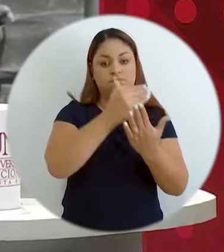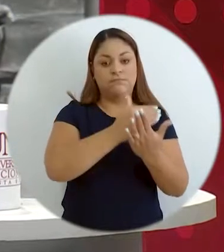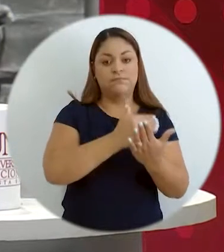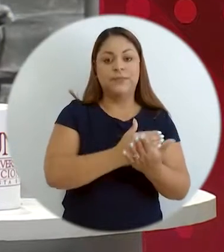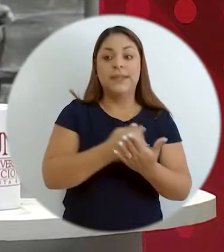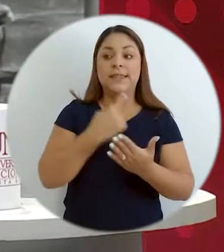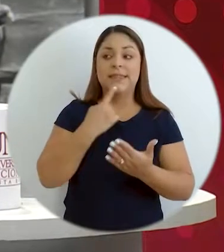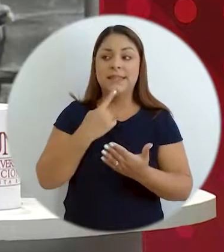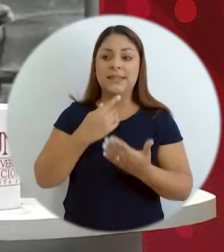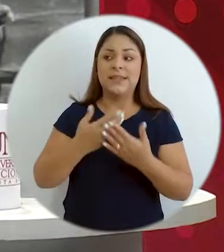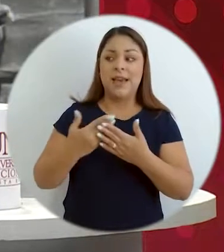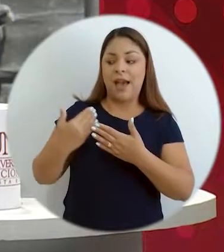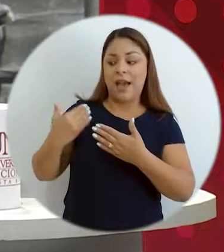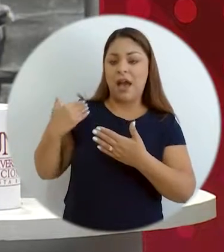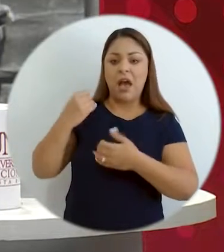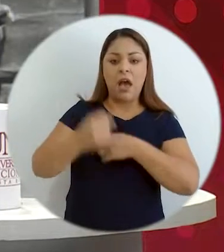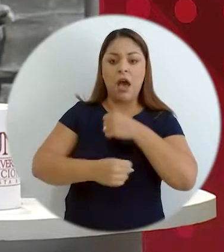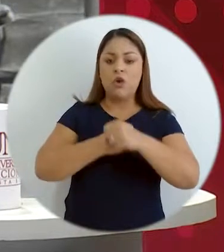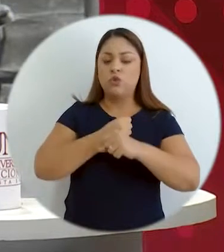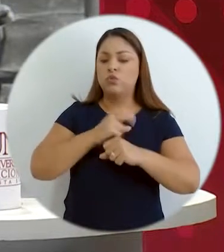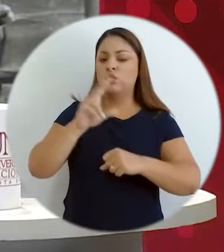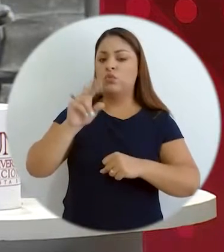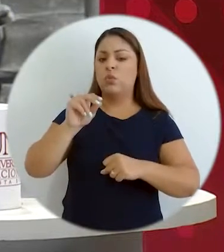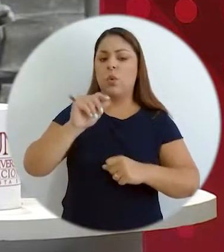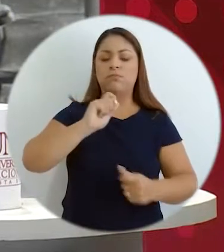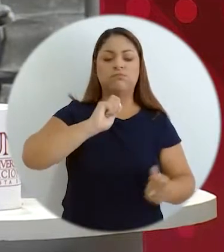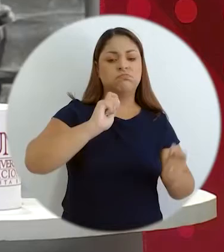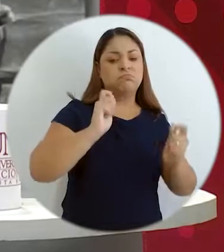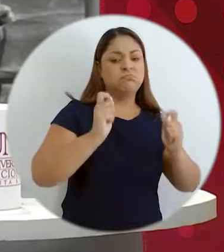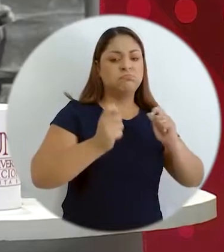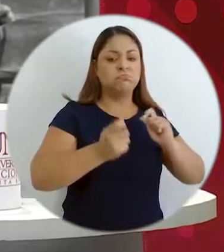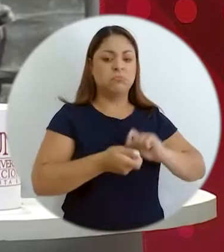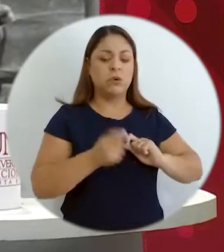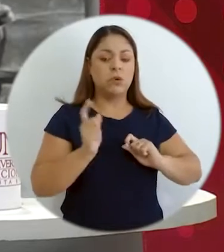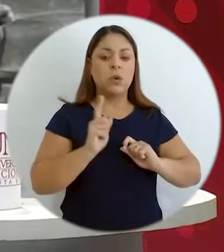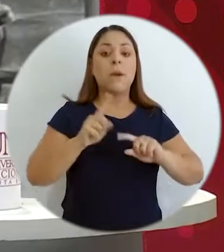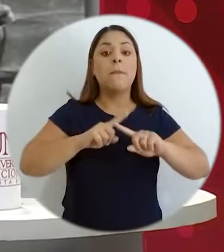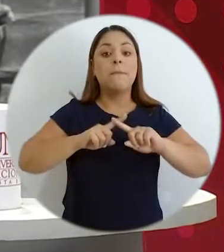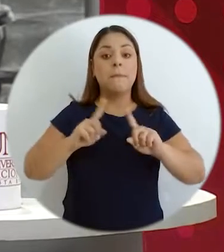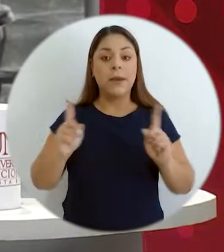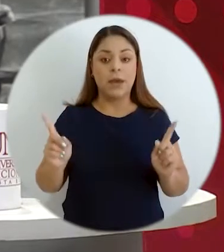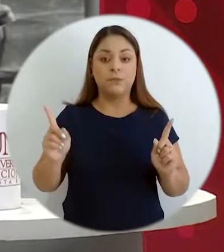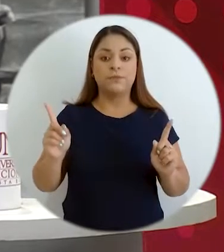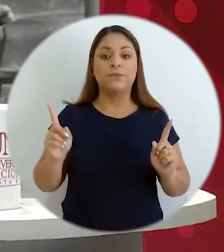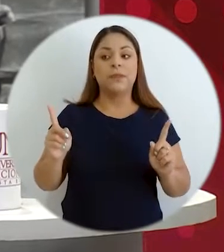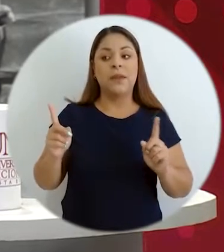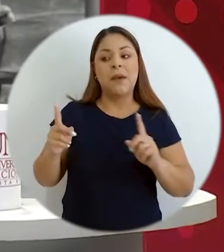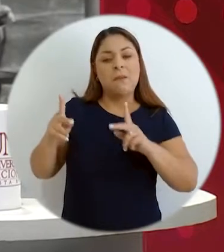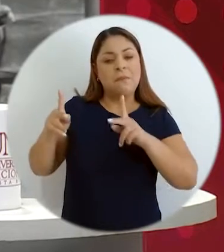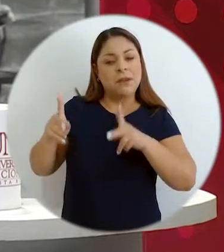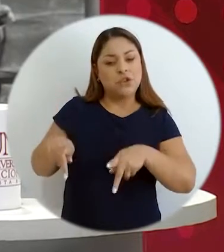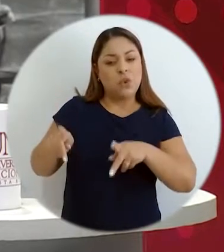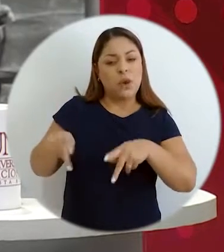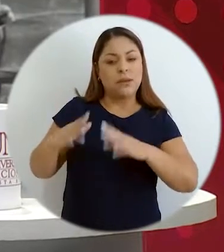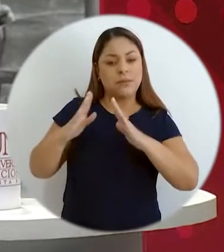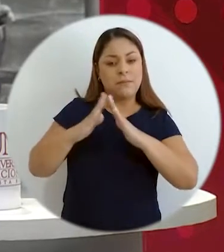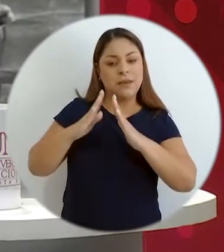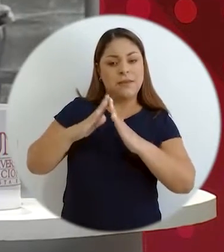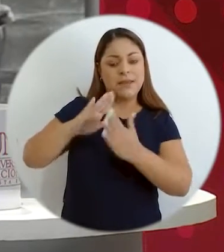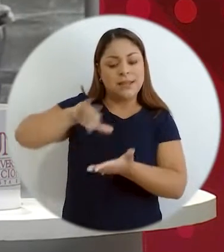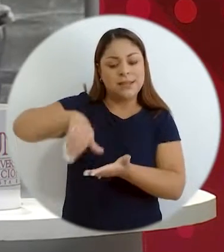considerablemente en los últimos años, pero sí en las ciudades que están en el centro del país, las personas gozan con